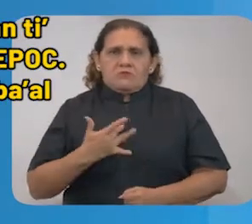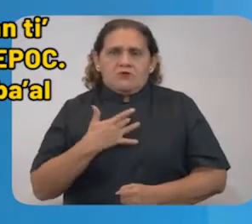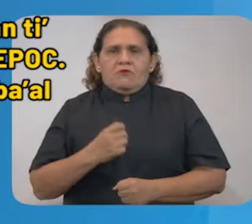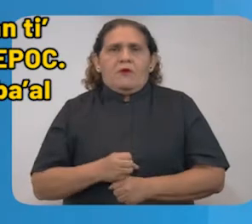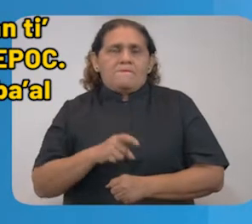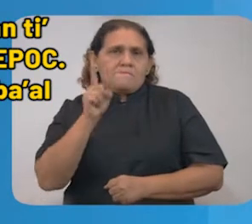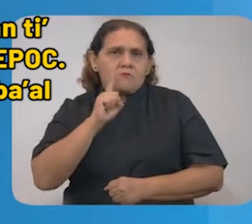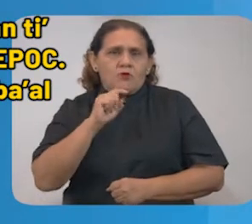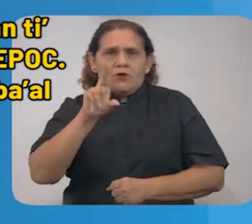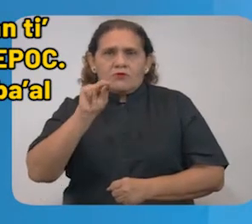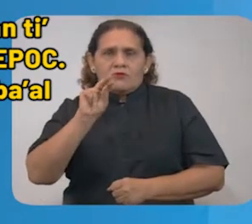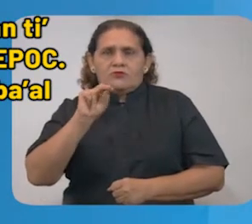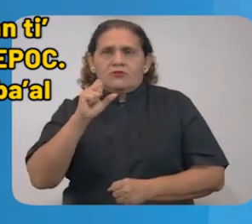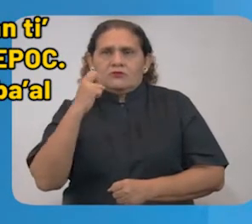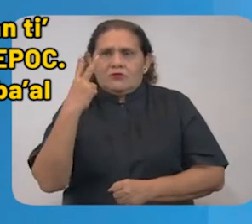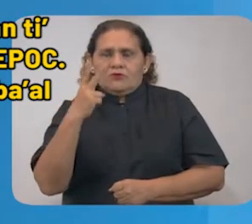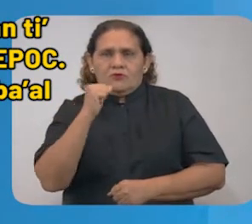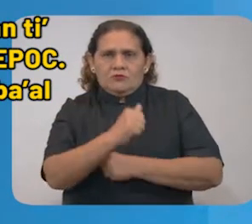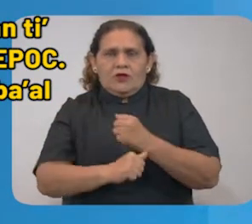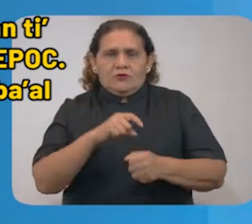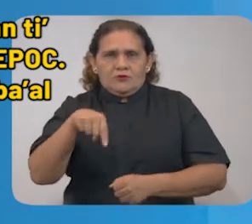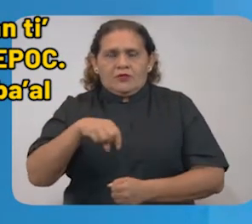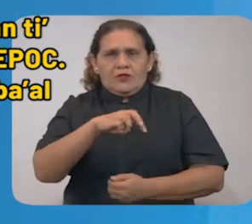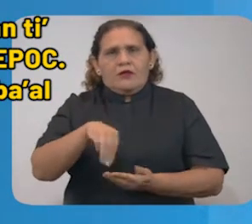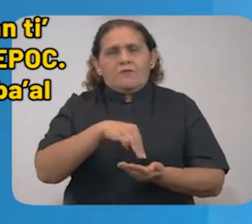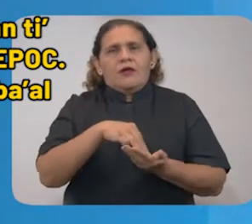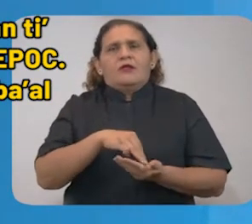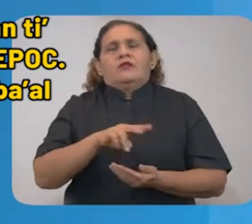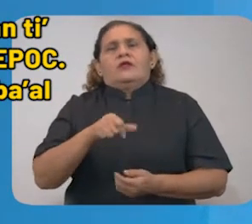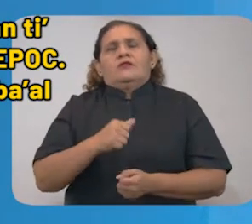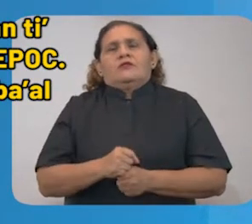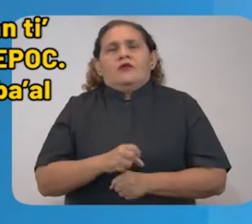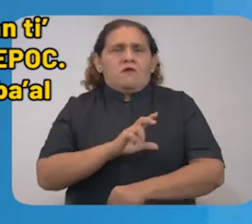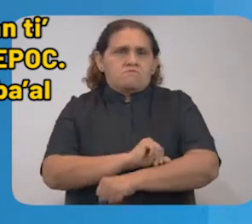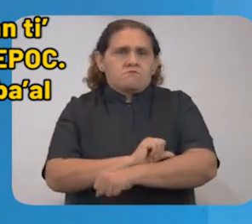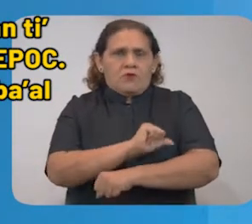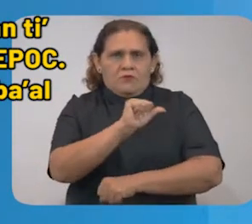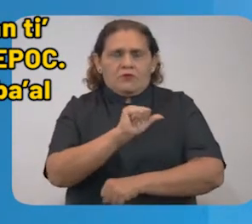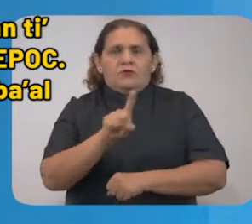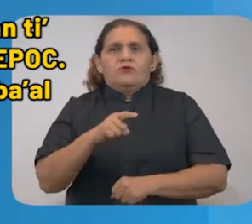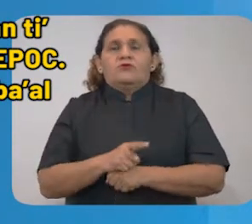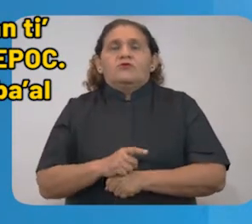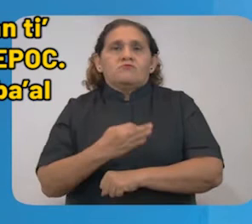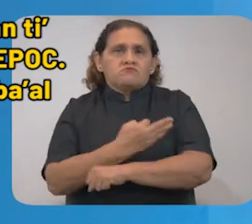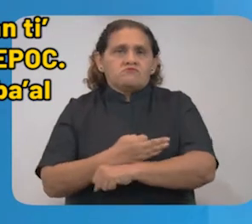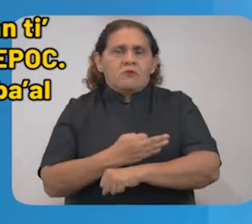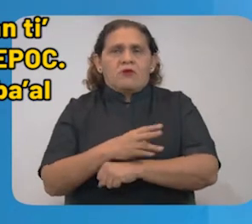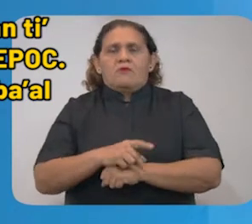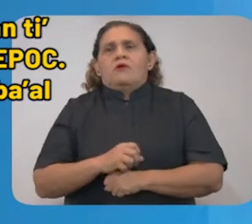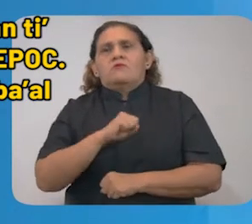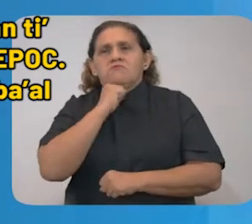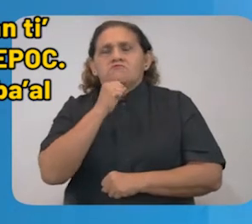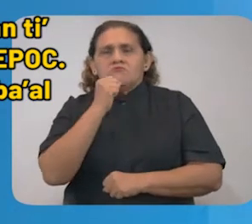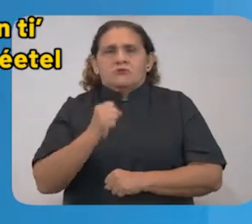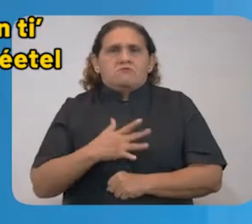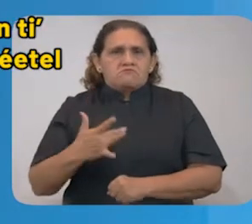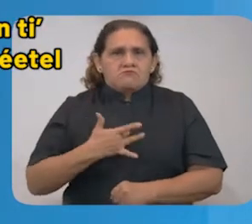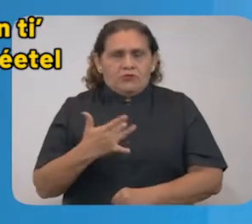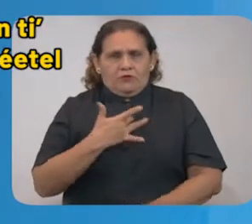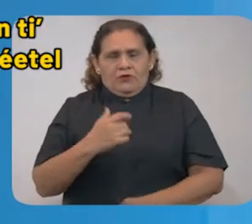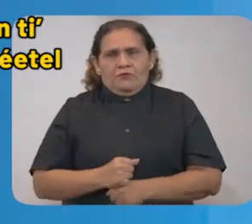Mujer de 82 años de edad de Mérida, con antecedentes de hipertensión y EPOC. Sus contactos se reportan asintomáticos.